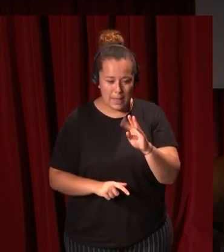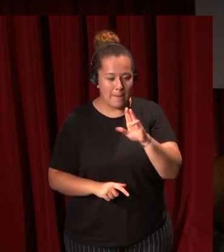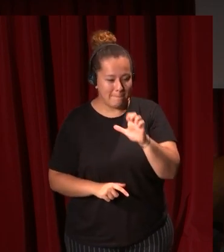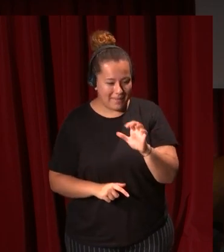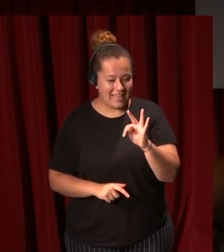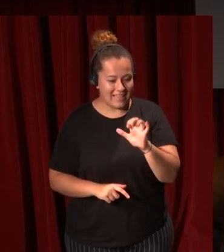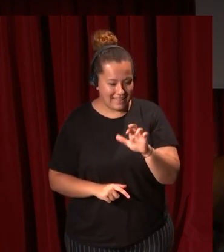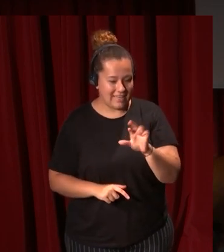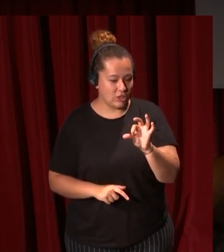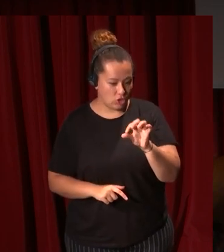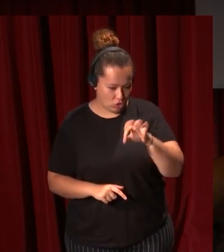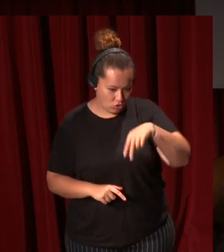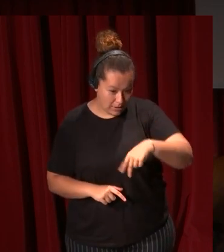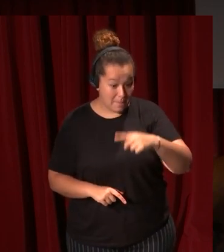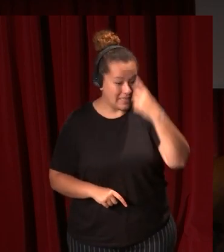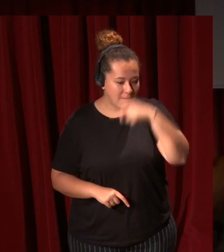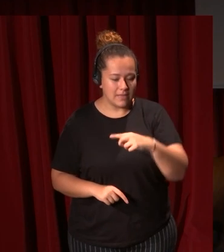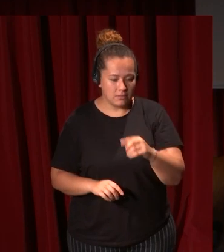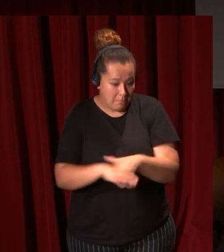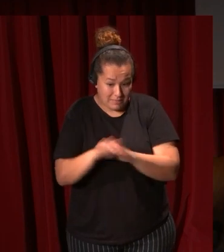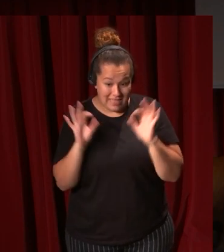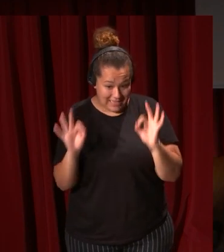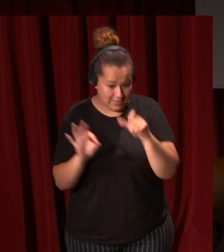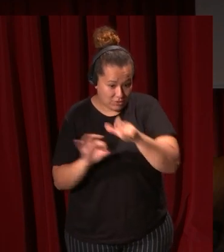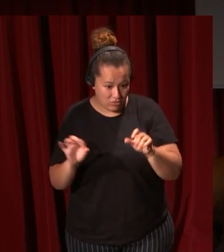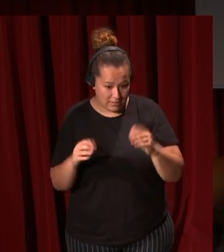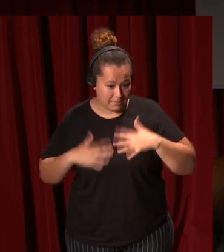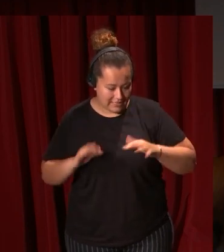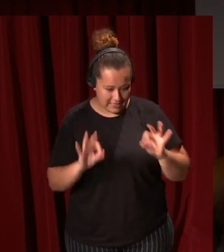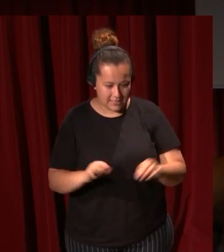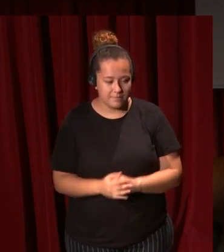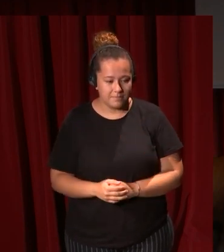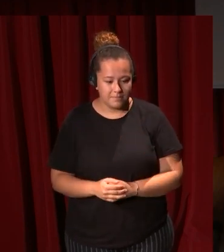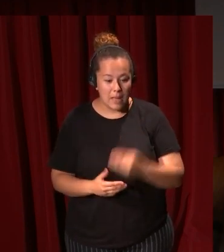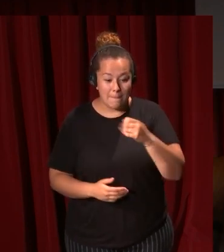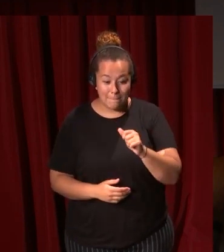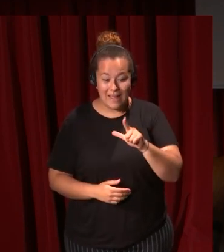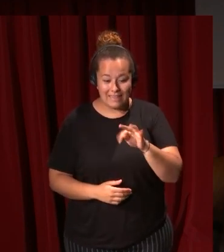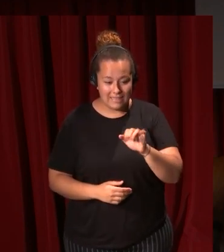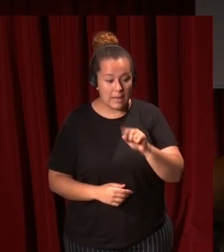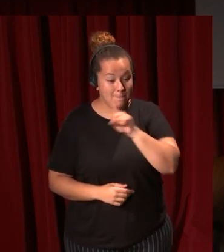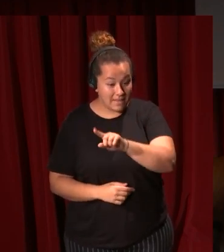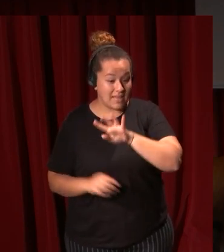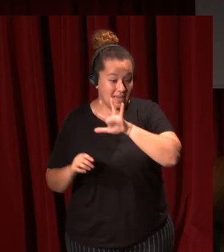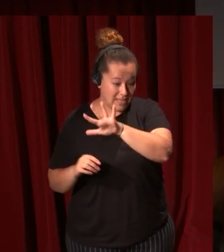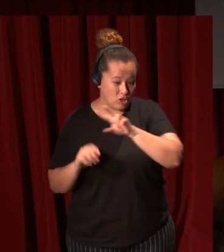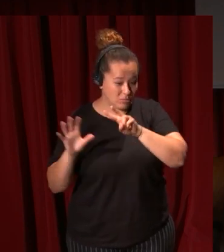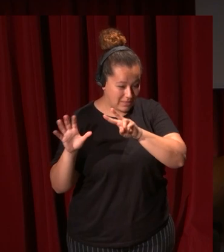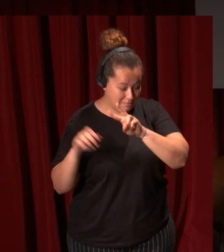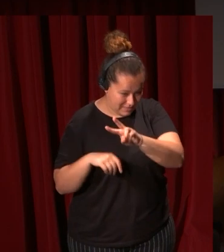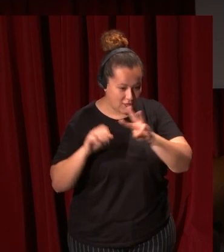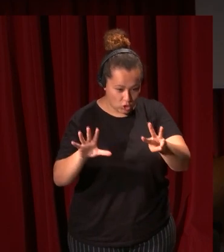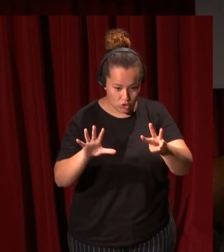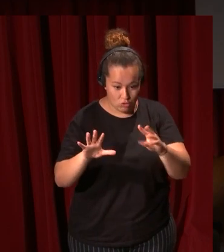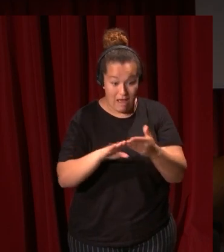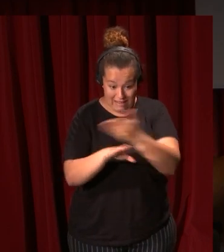es así como se vestía esta gente. Valdasar de Castiglión en 1528, bastante antes que estos cuadros,